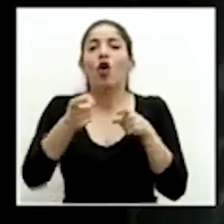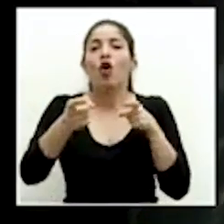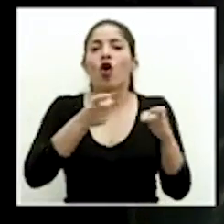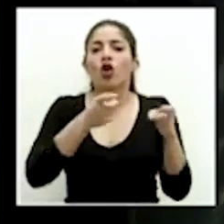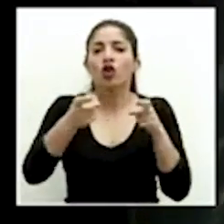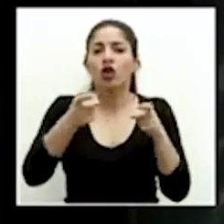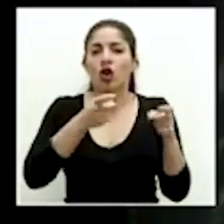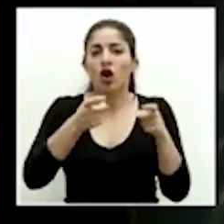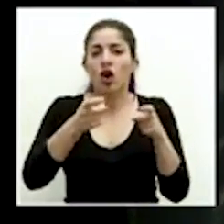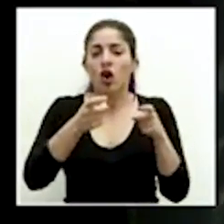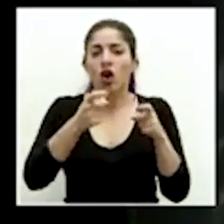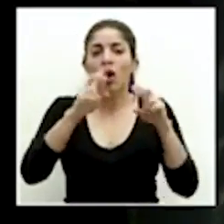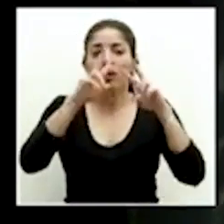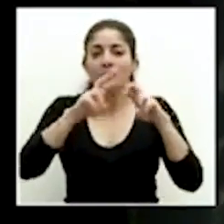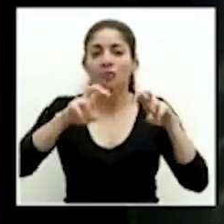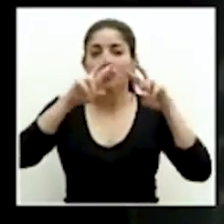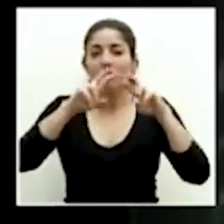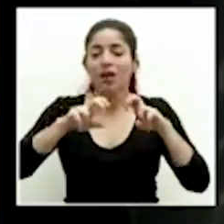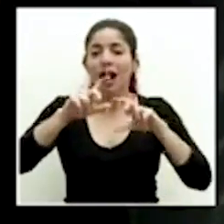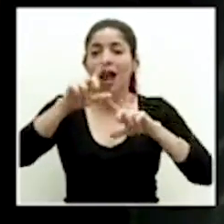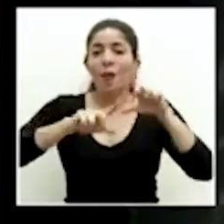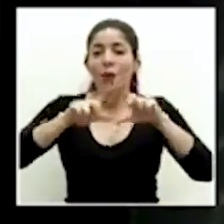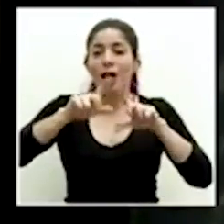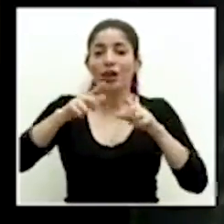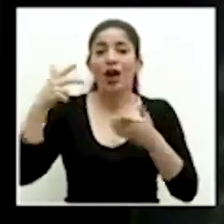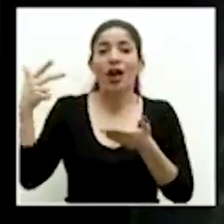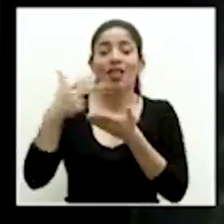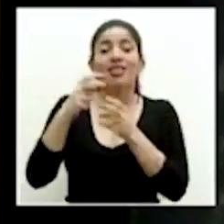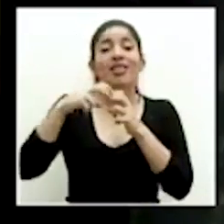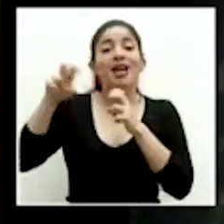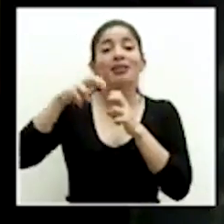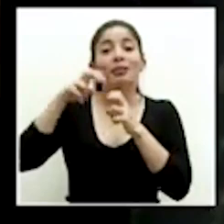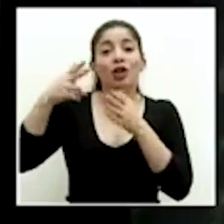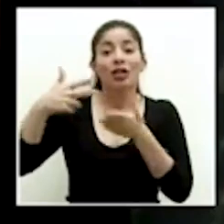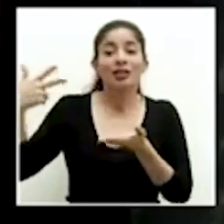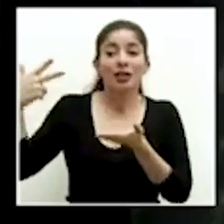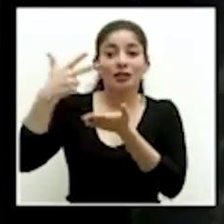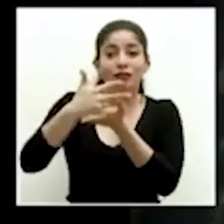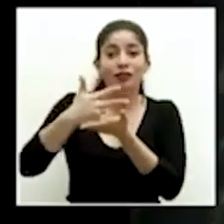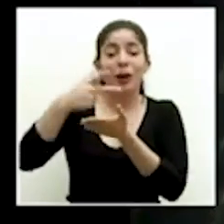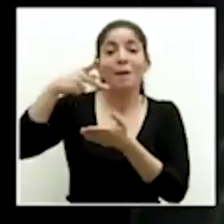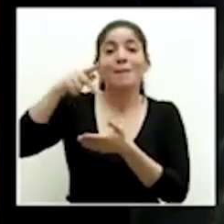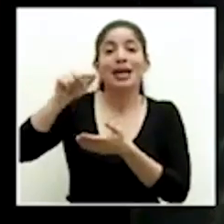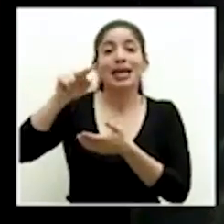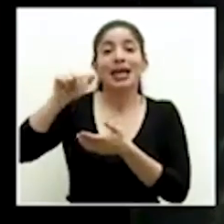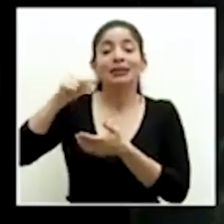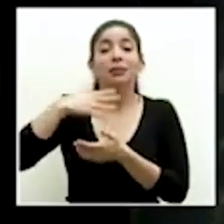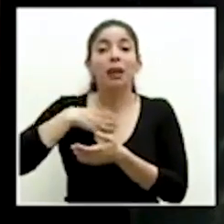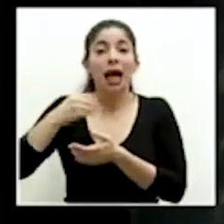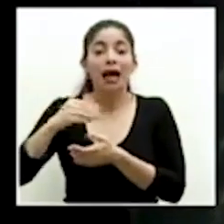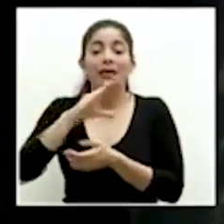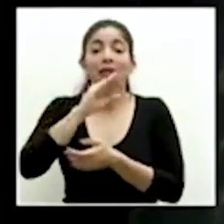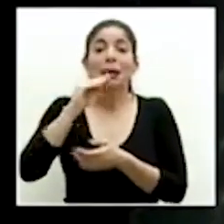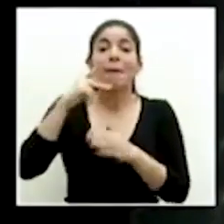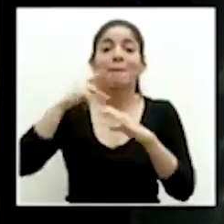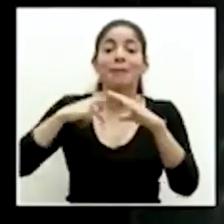y las pruebas COVID de transportistas centroamericanos en las fronteras de Peñablanca y Paso Canoas.